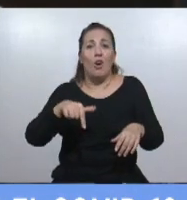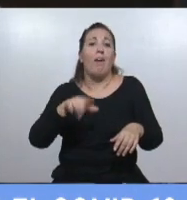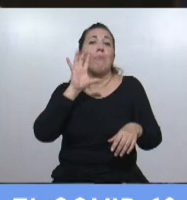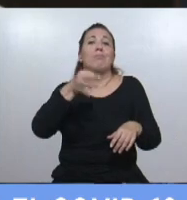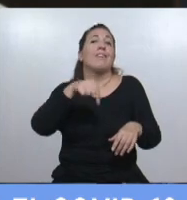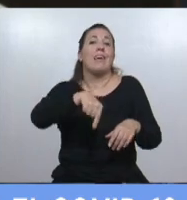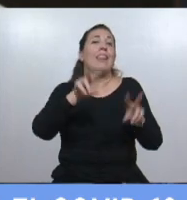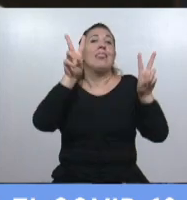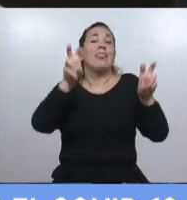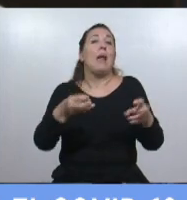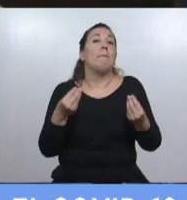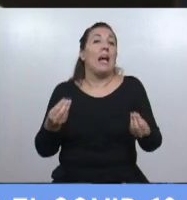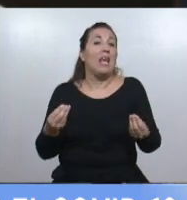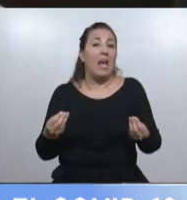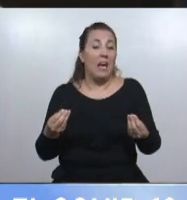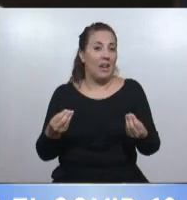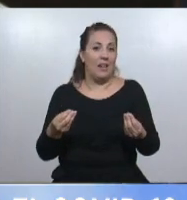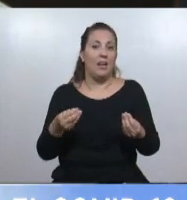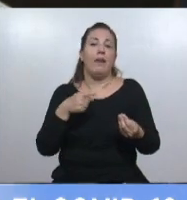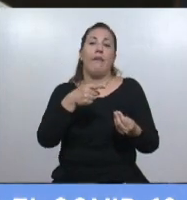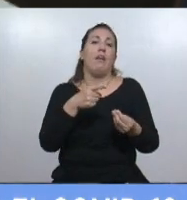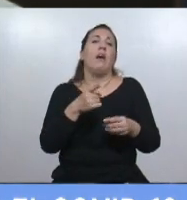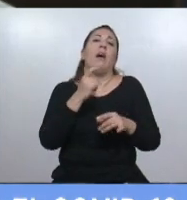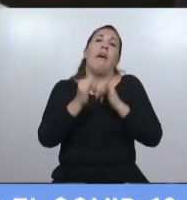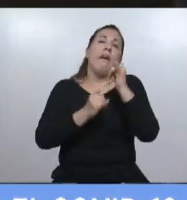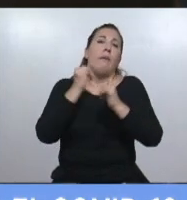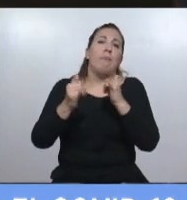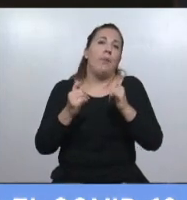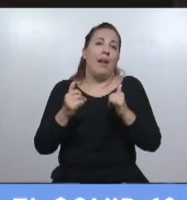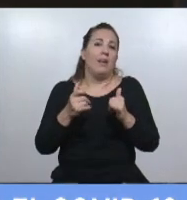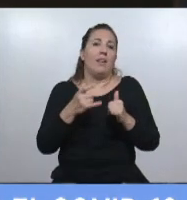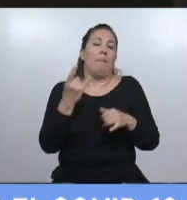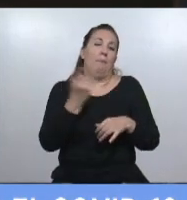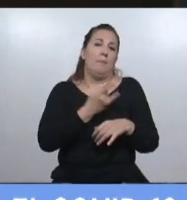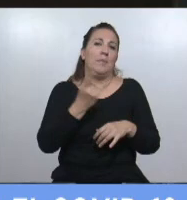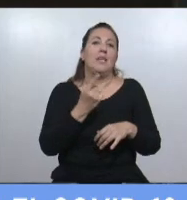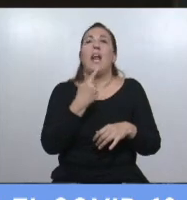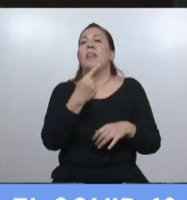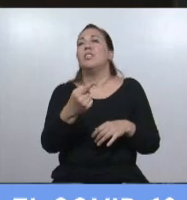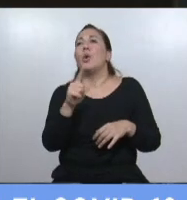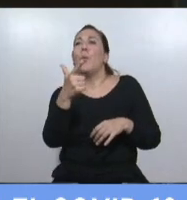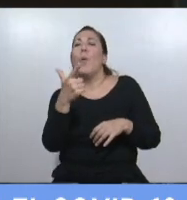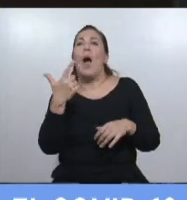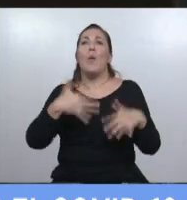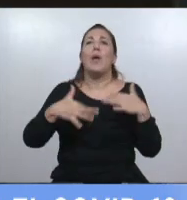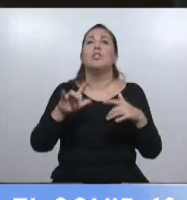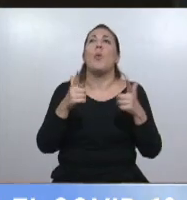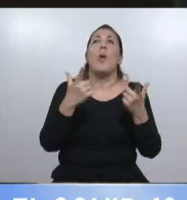quedó es la cuestión con un esfuerzo argumentativo, porque la verdad que es muy forzado esto de decir que no hay urgencia y no hay necesidad.